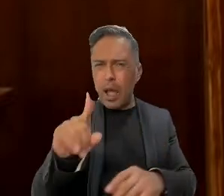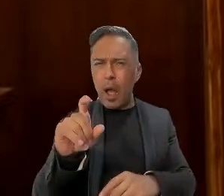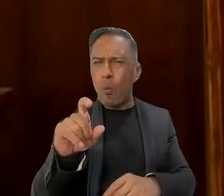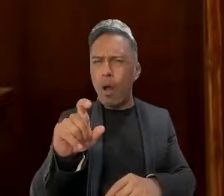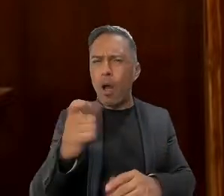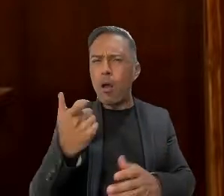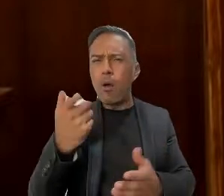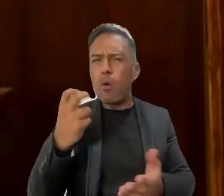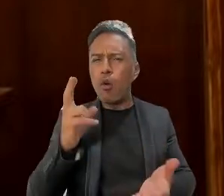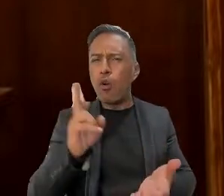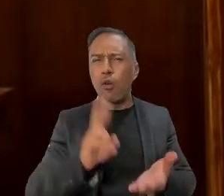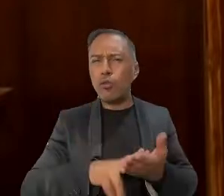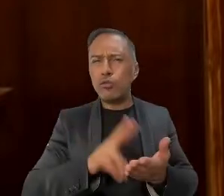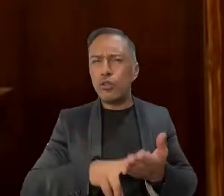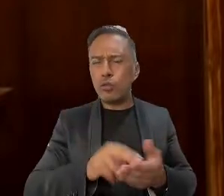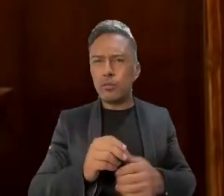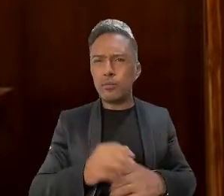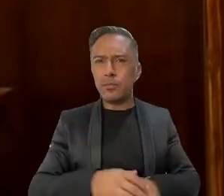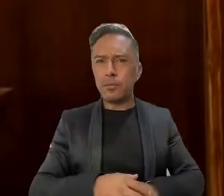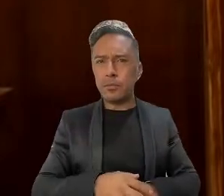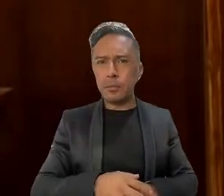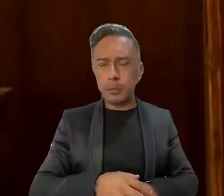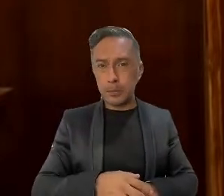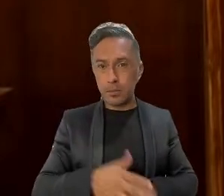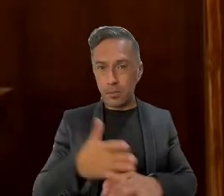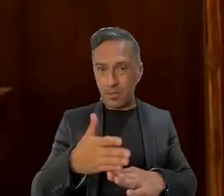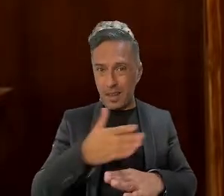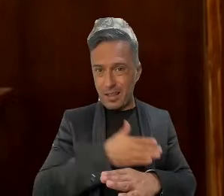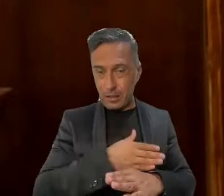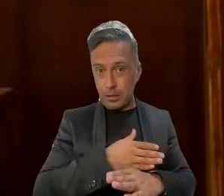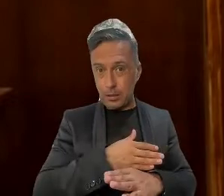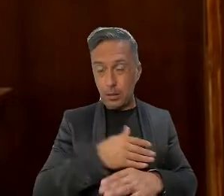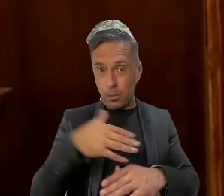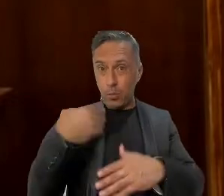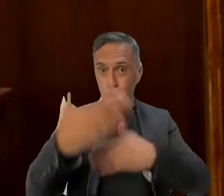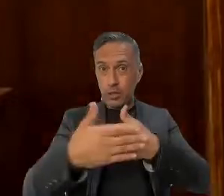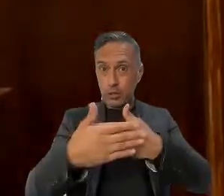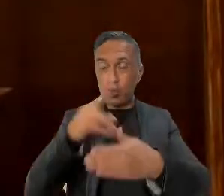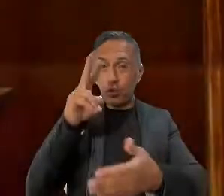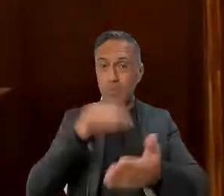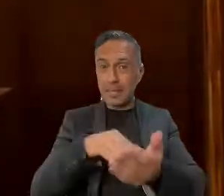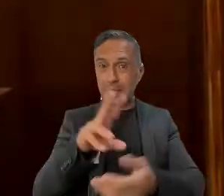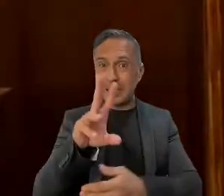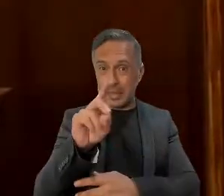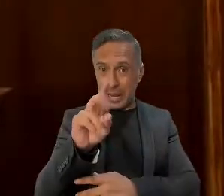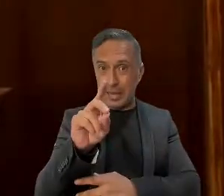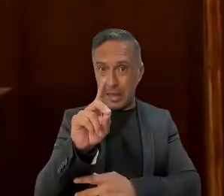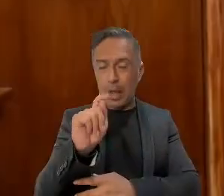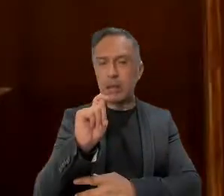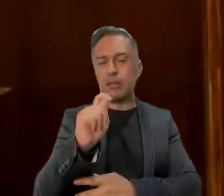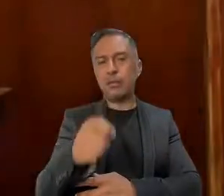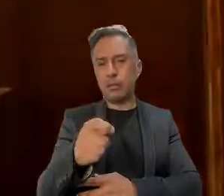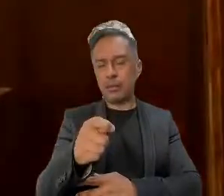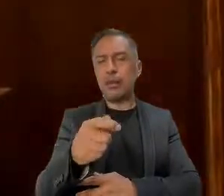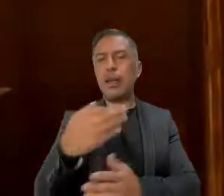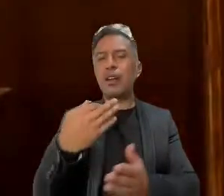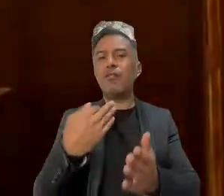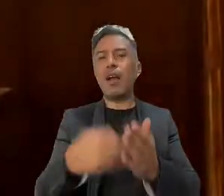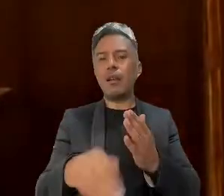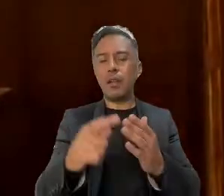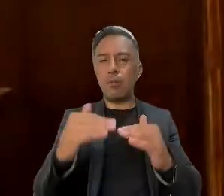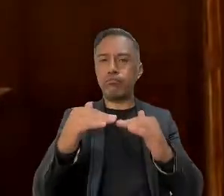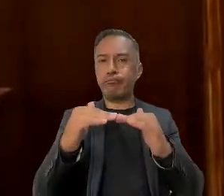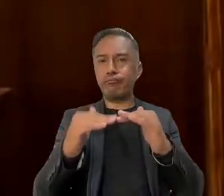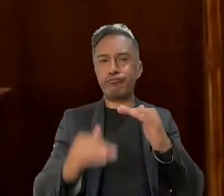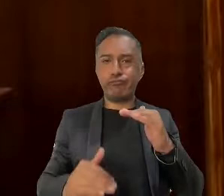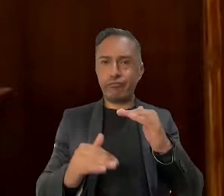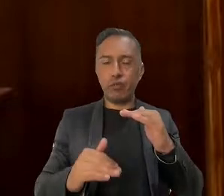Si consideramos que en el 2030 existirá un déficit del 40% del